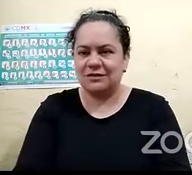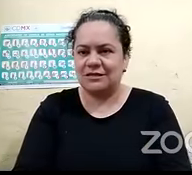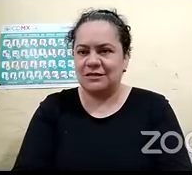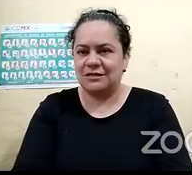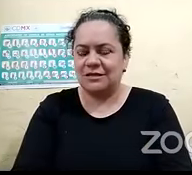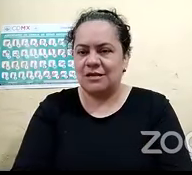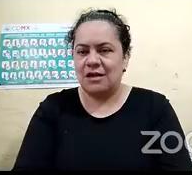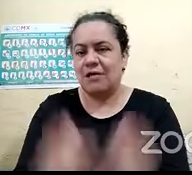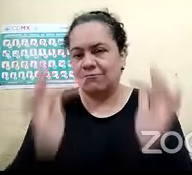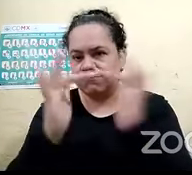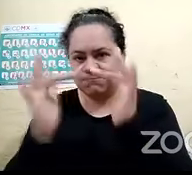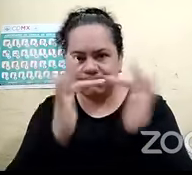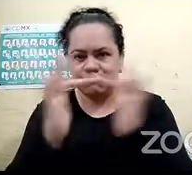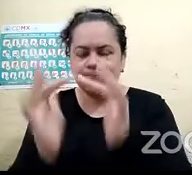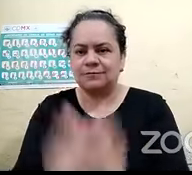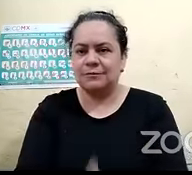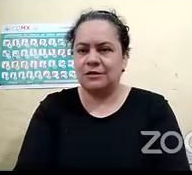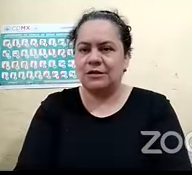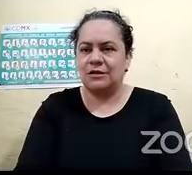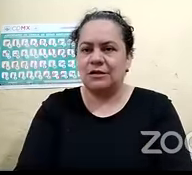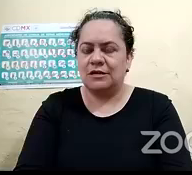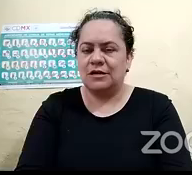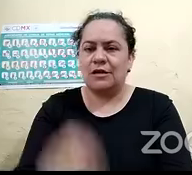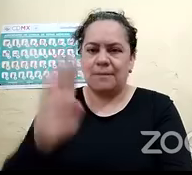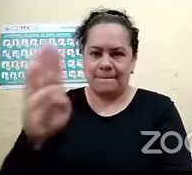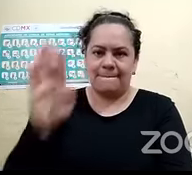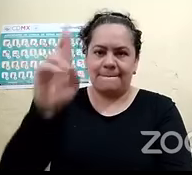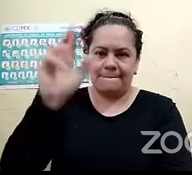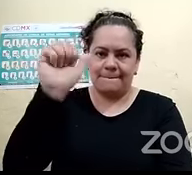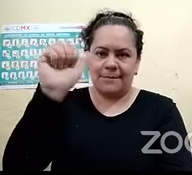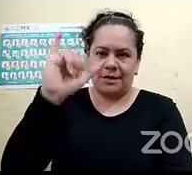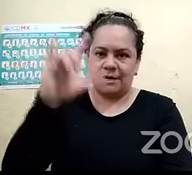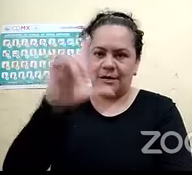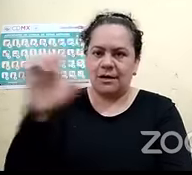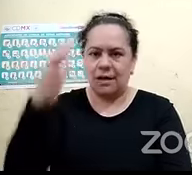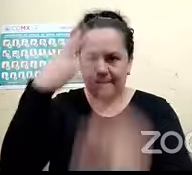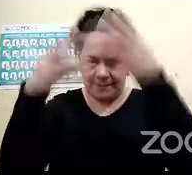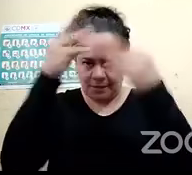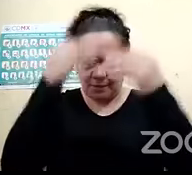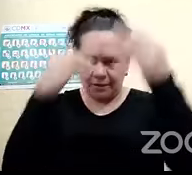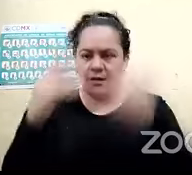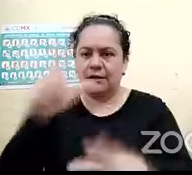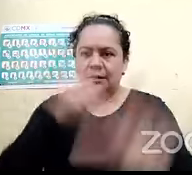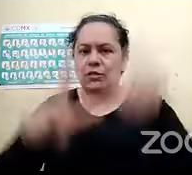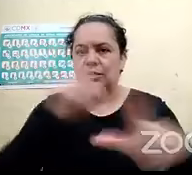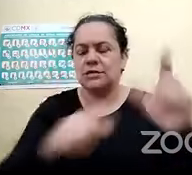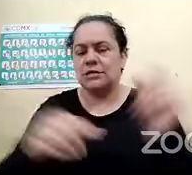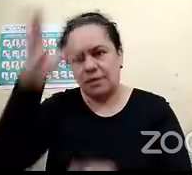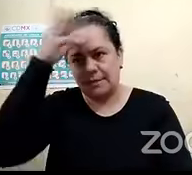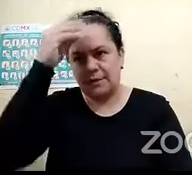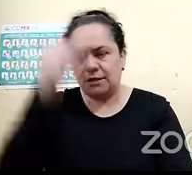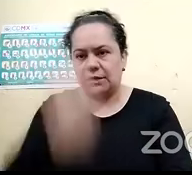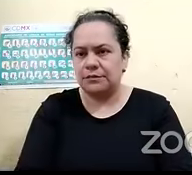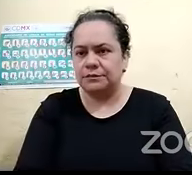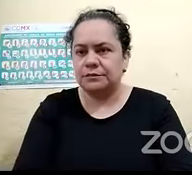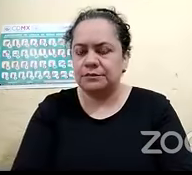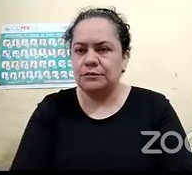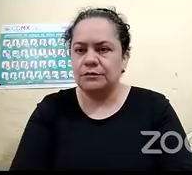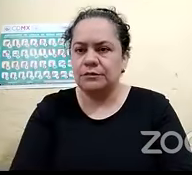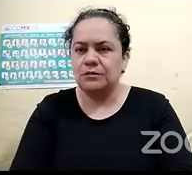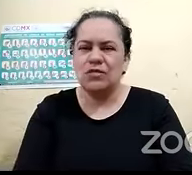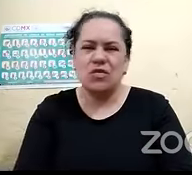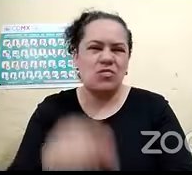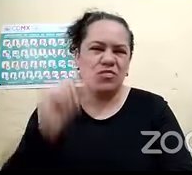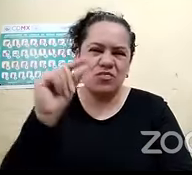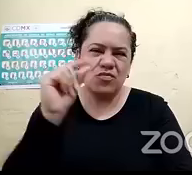comerciales donde puedan aprender braille donde puedan aprender lengua de señas como conclusiones generales necesitamos aprender un poco más sobre